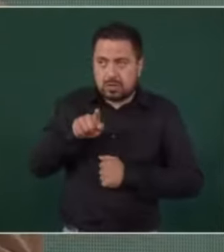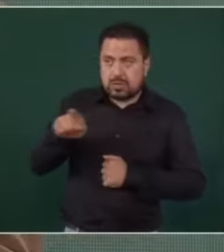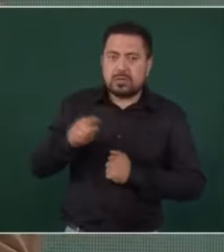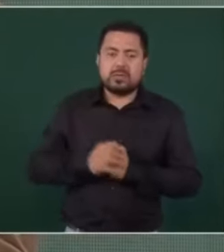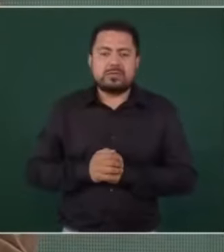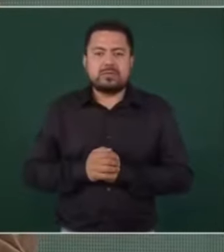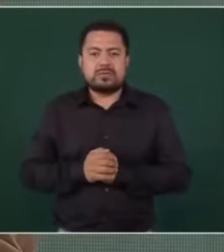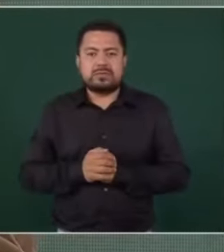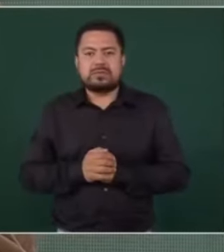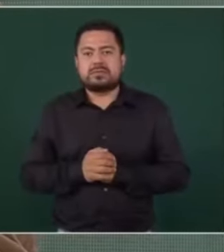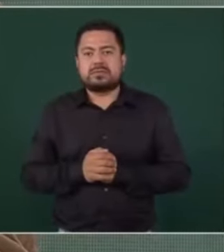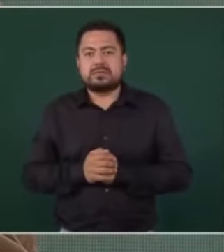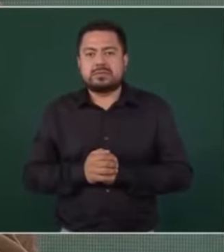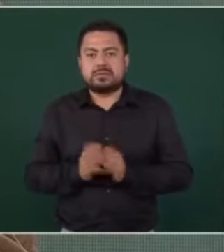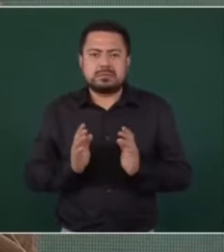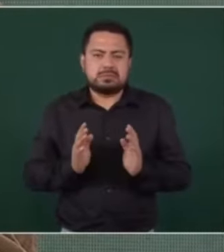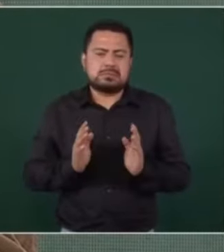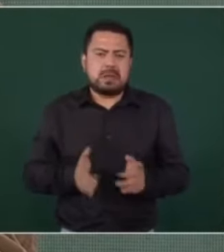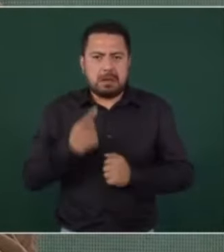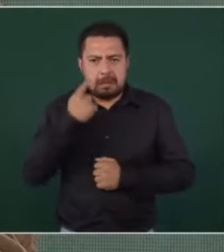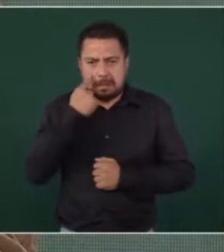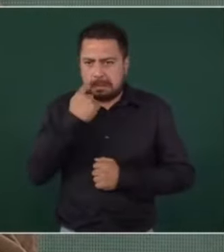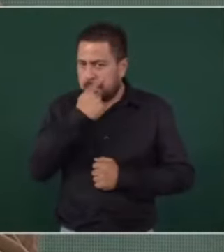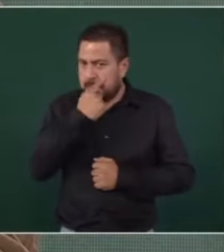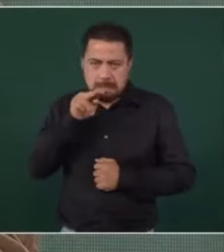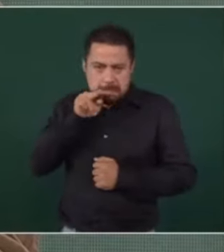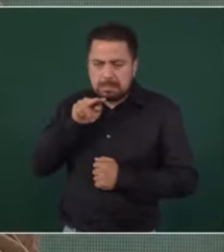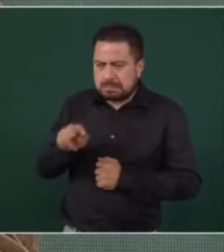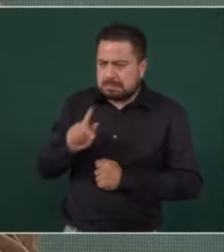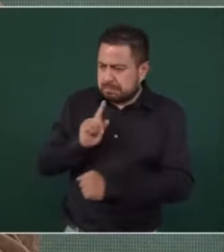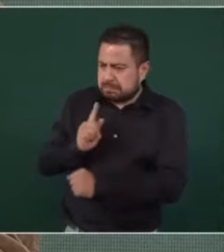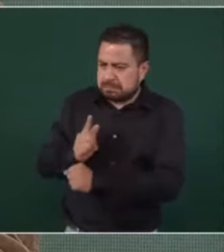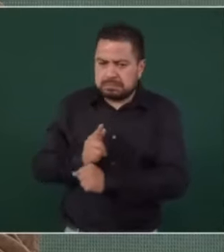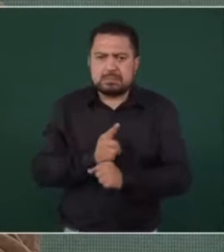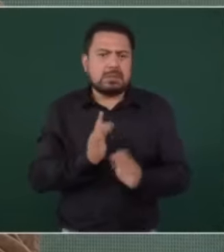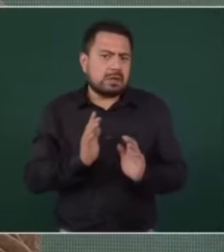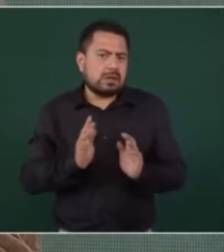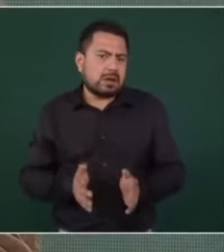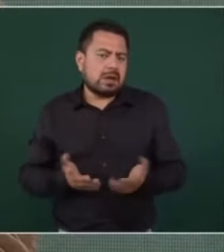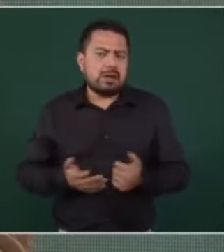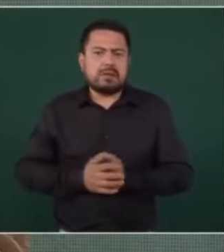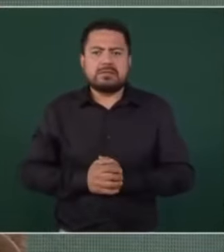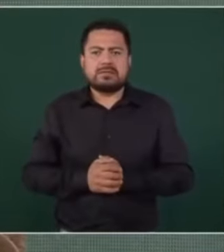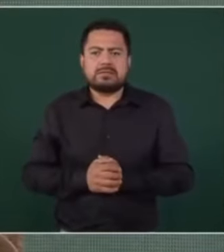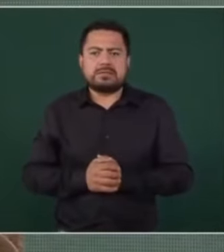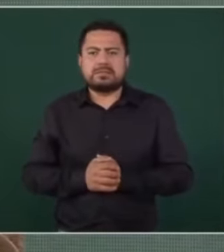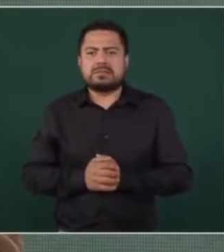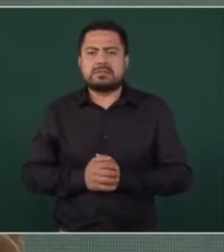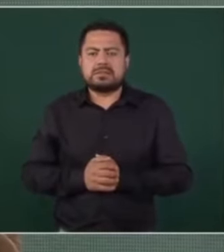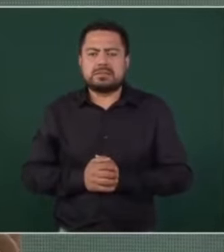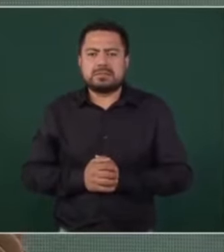Ya hemos visto cómo ha actuado de manera